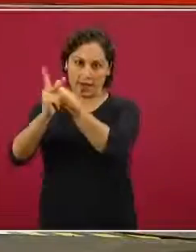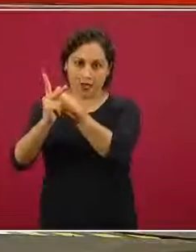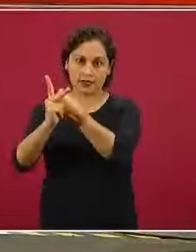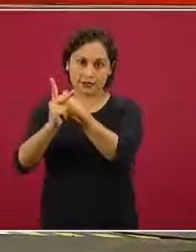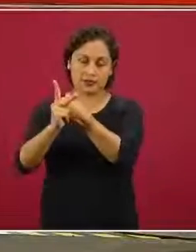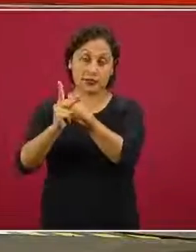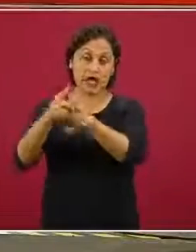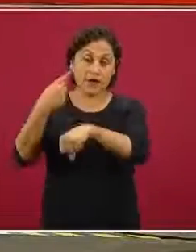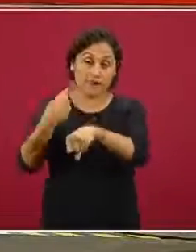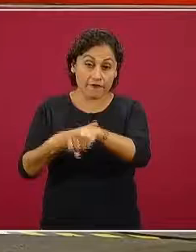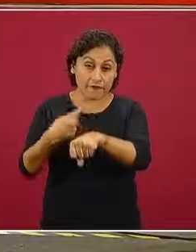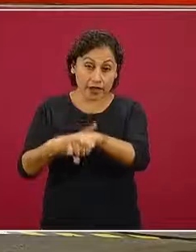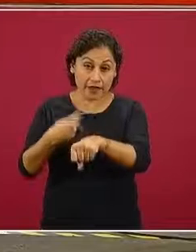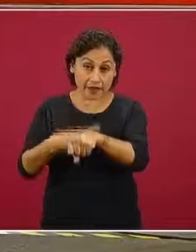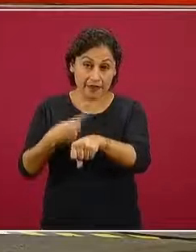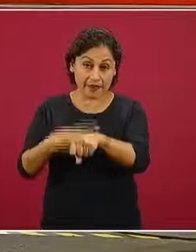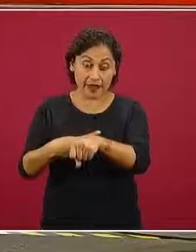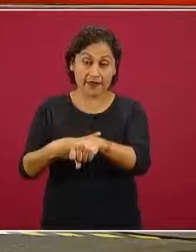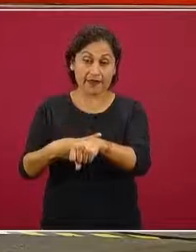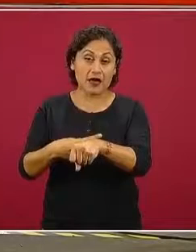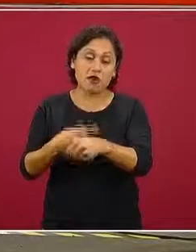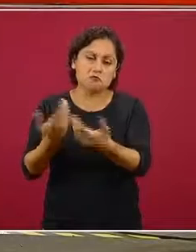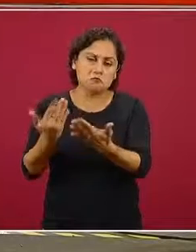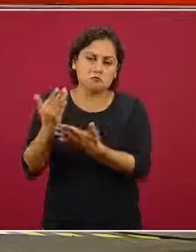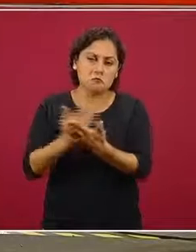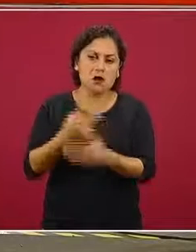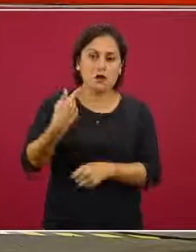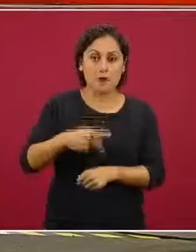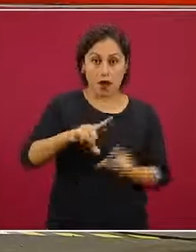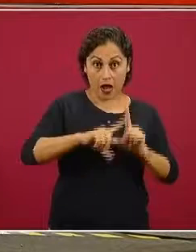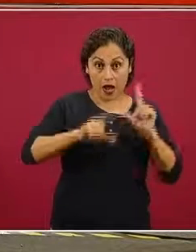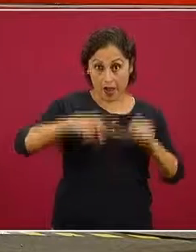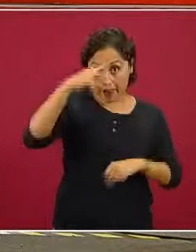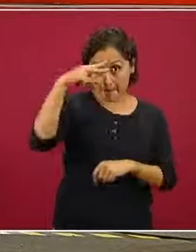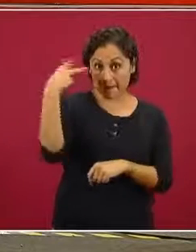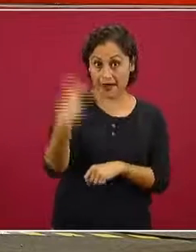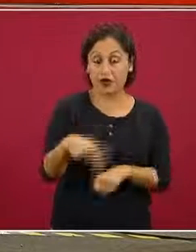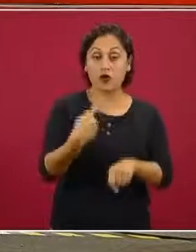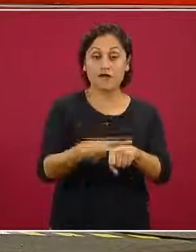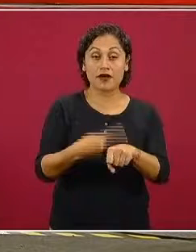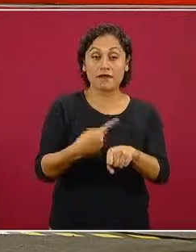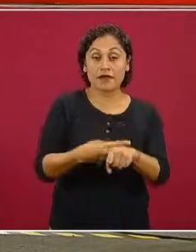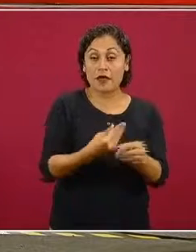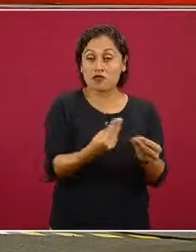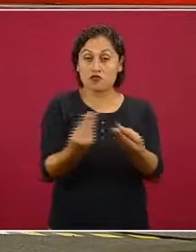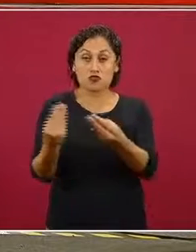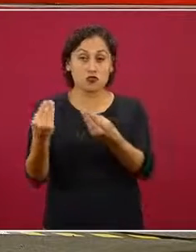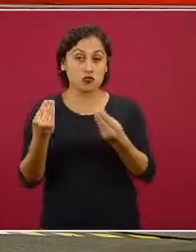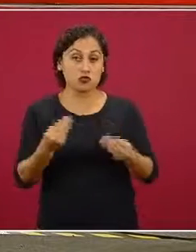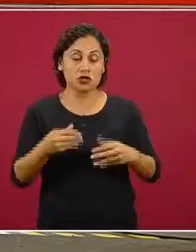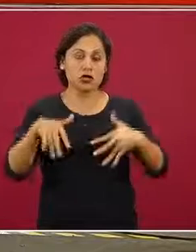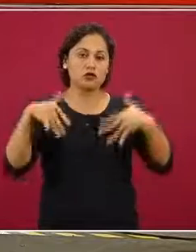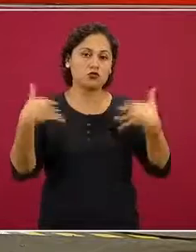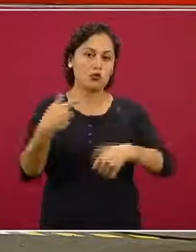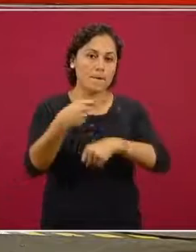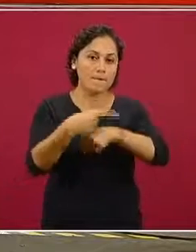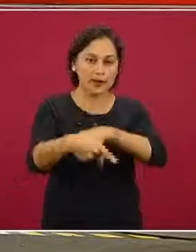grande de enfermedades no transmisibles se ha identificado el impacto que tienen hoy en